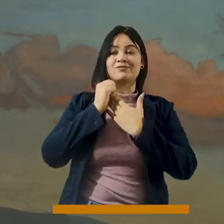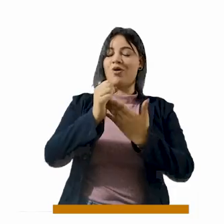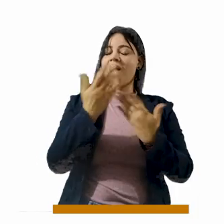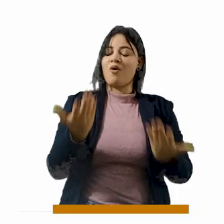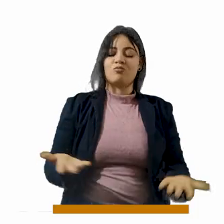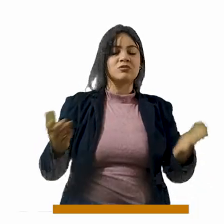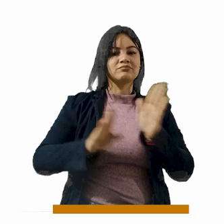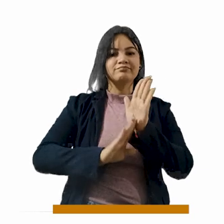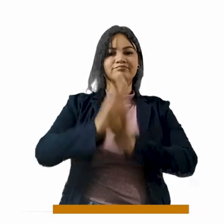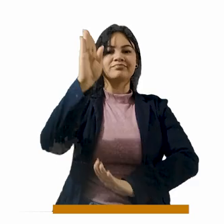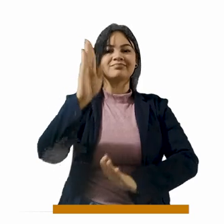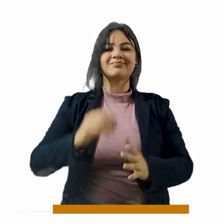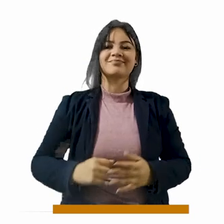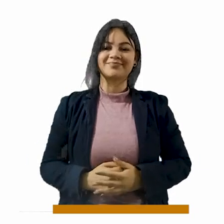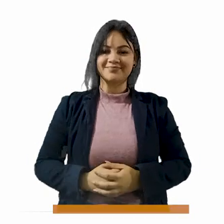muchas cosas.